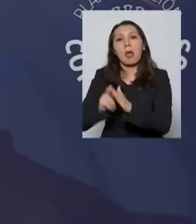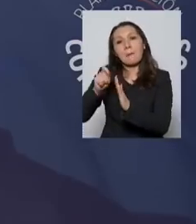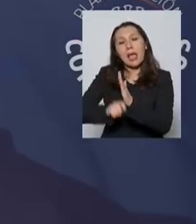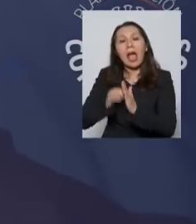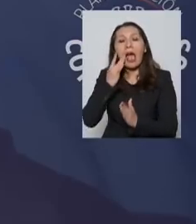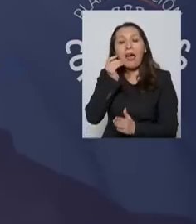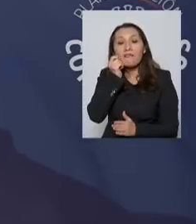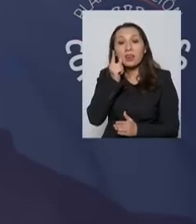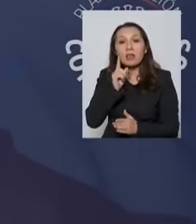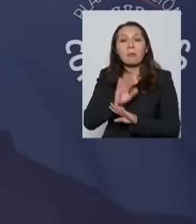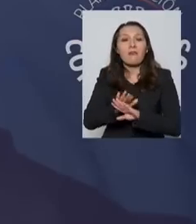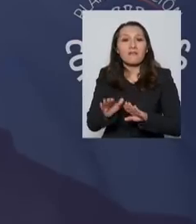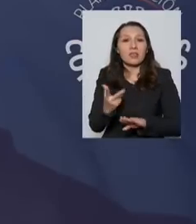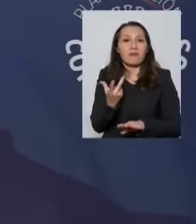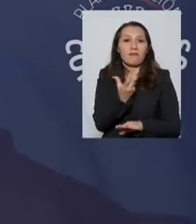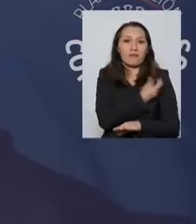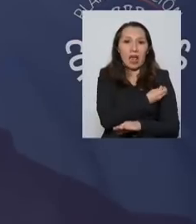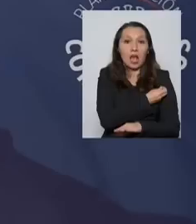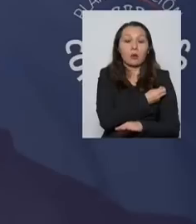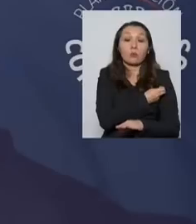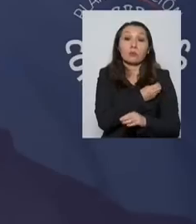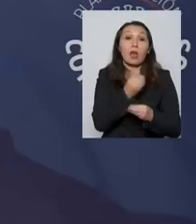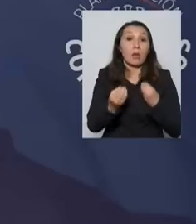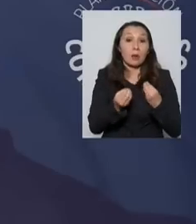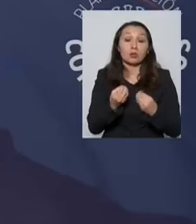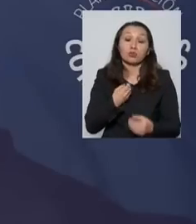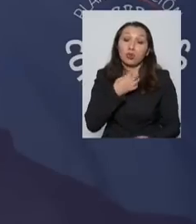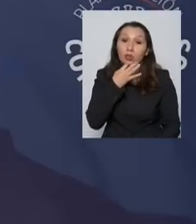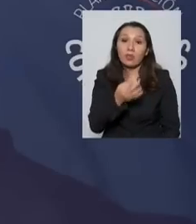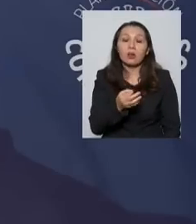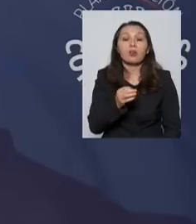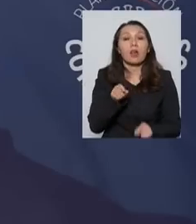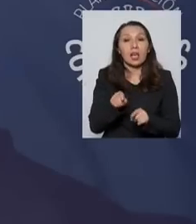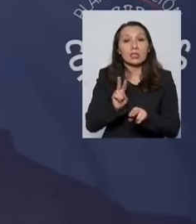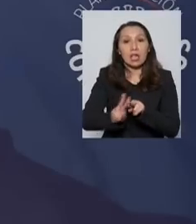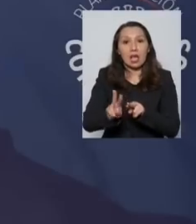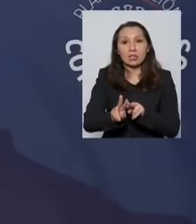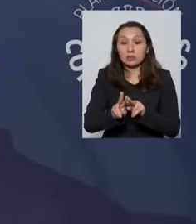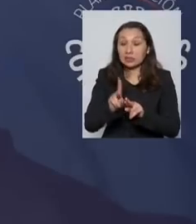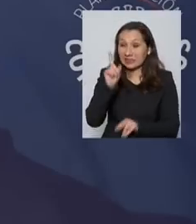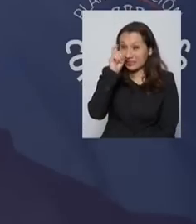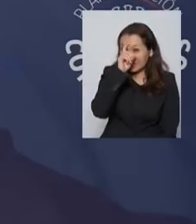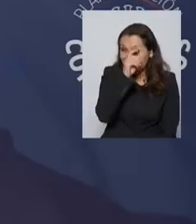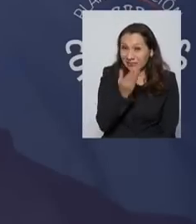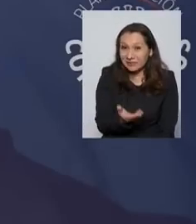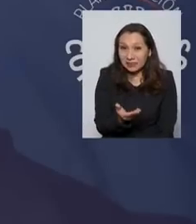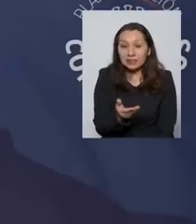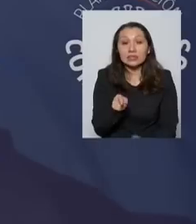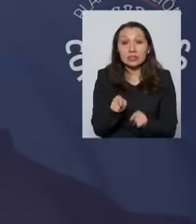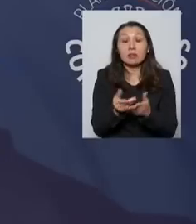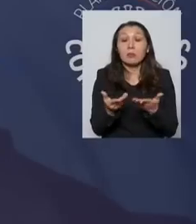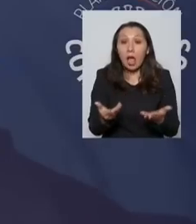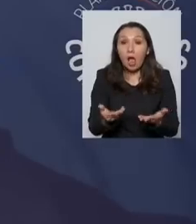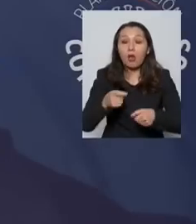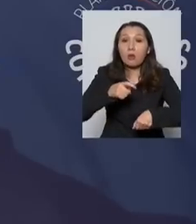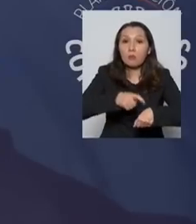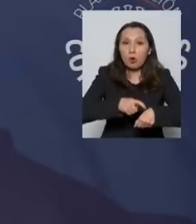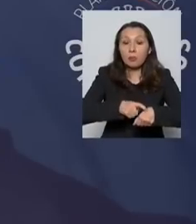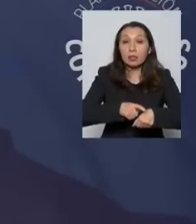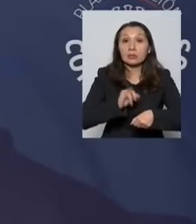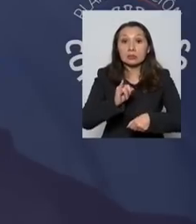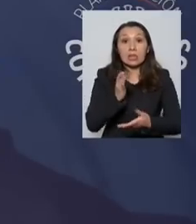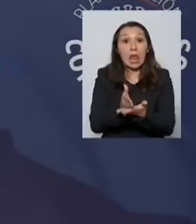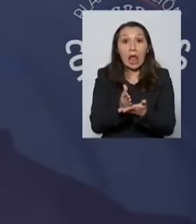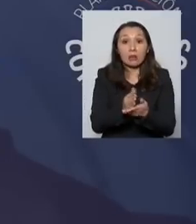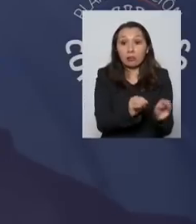abril para terminar la vacunación, cosa que insisto, está siendo compleja, y es el momento, si las